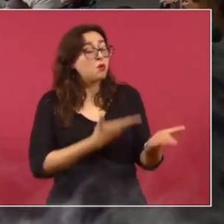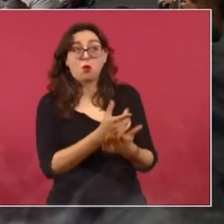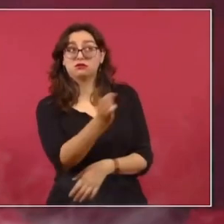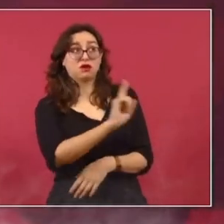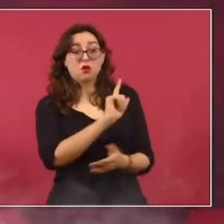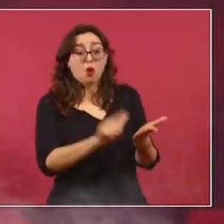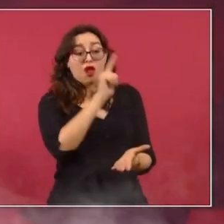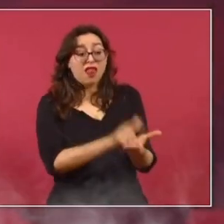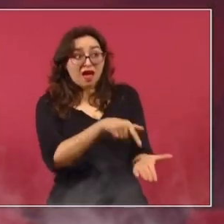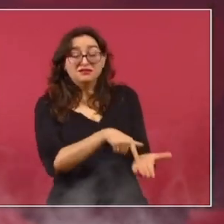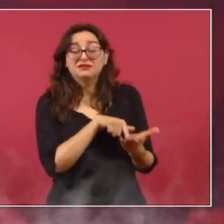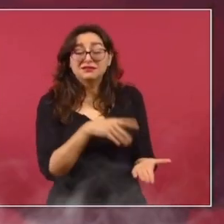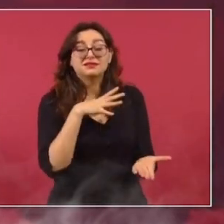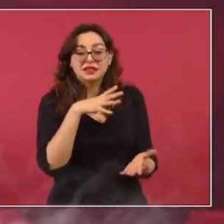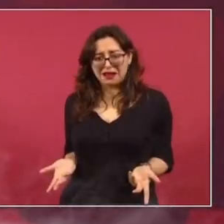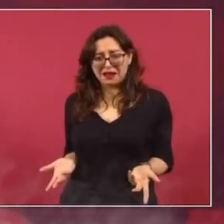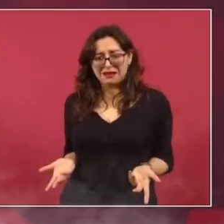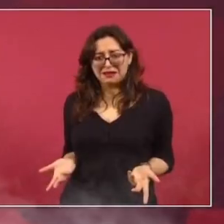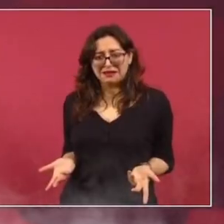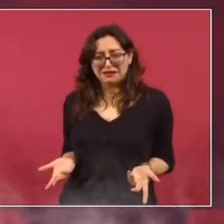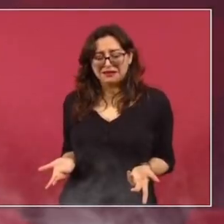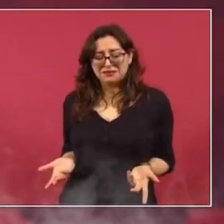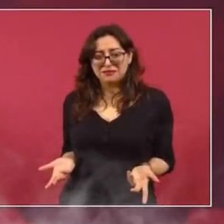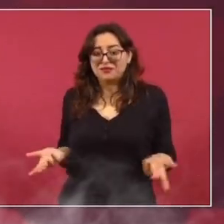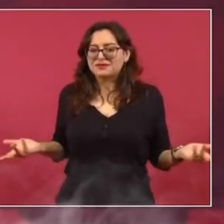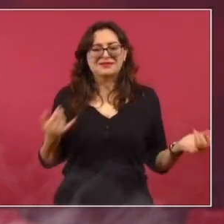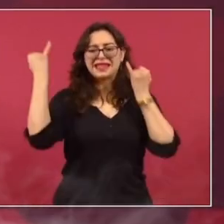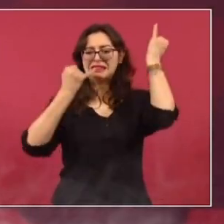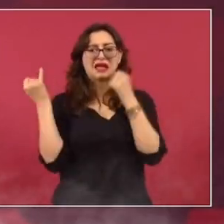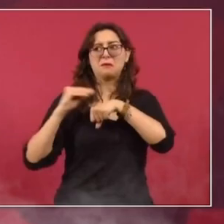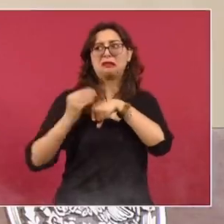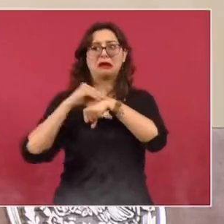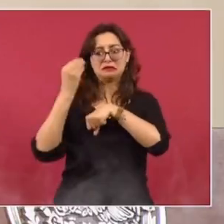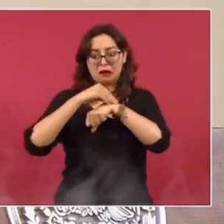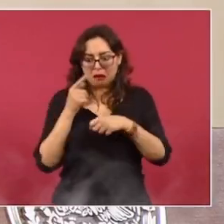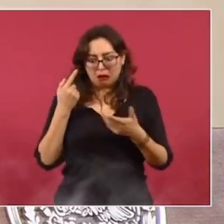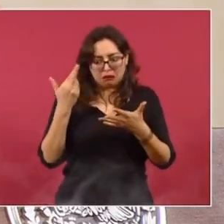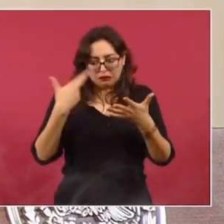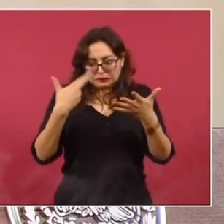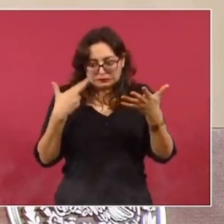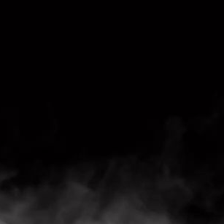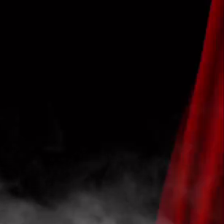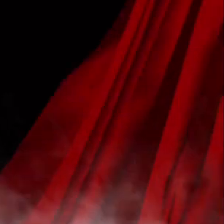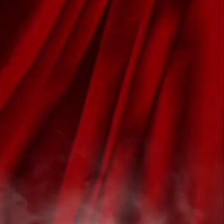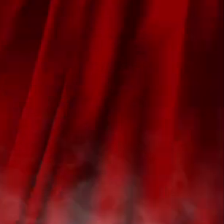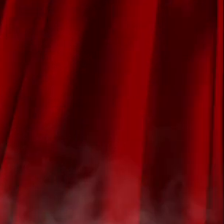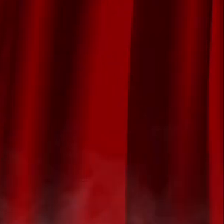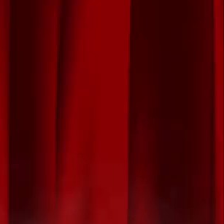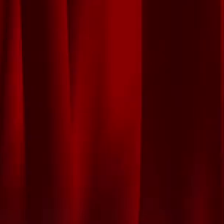sí, no, no, Si fuera una propuesta no está en la ley. Sí, está en la ley, una propuesta. Todo esto es un pretexto para atacarnos. ¡Gracias! ¡Gracias! ¡Gracias! ¡Gracias! ¡Gracias!